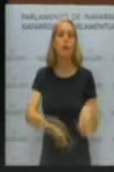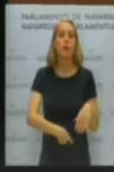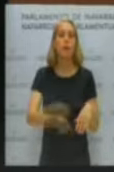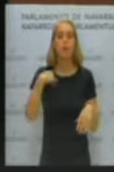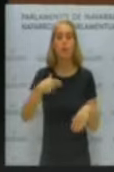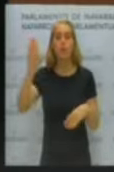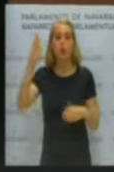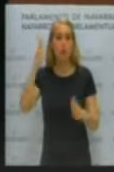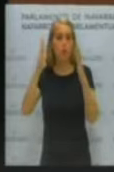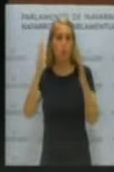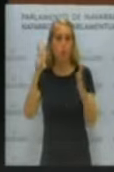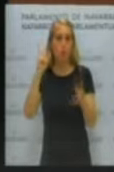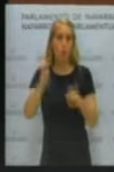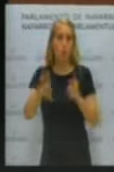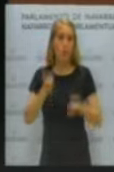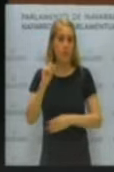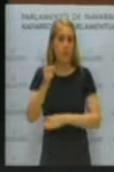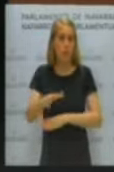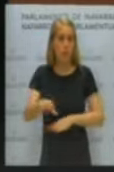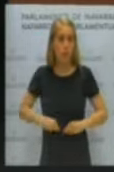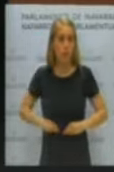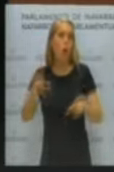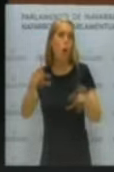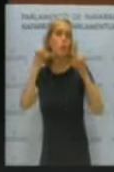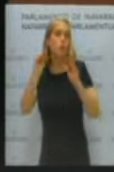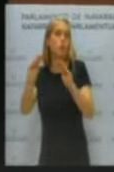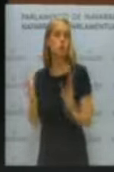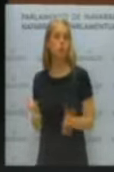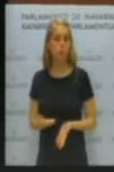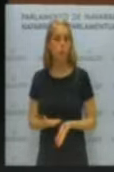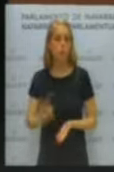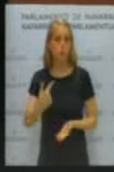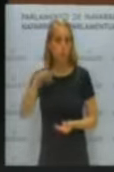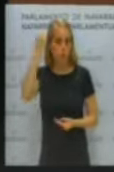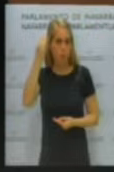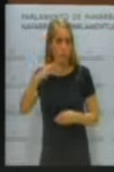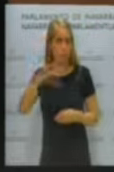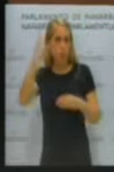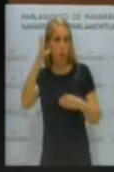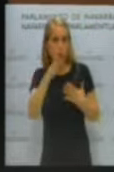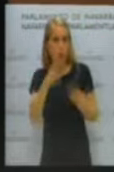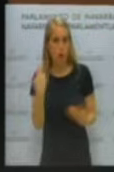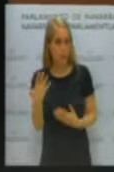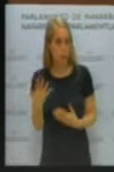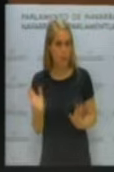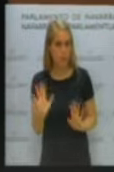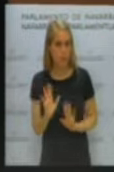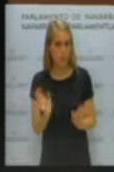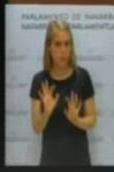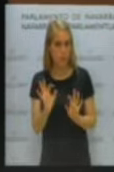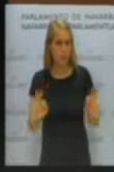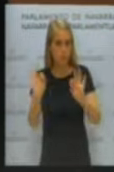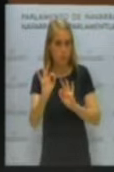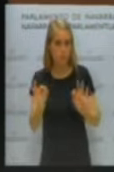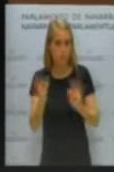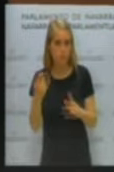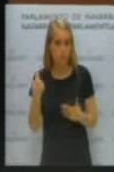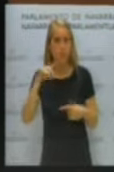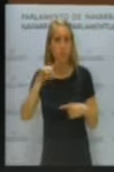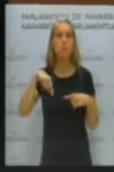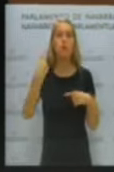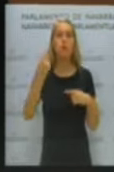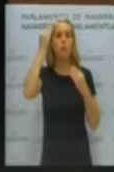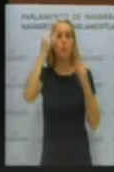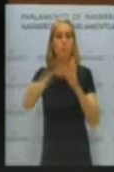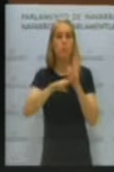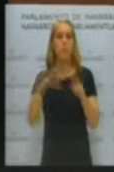o sus protagonistas. Yo creo que esto, afortunadamente, no sucede y, afortunadamente, se deben arbitrar los mecanismos